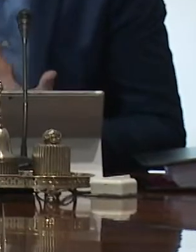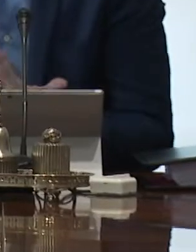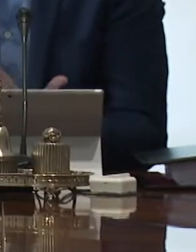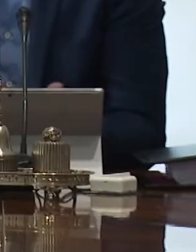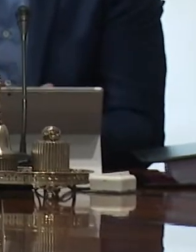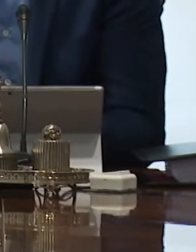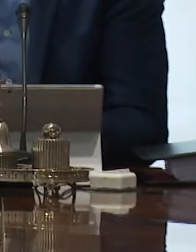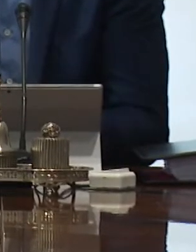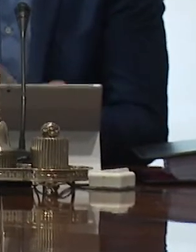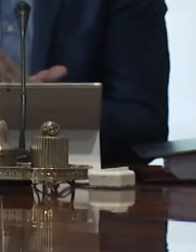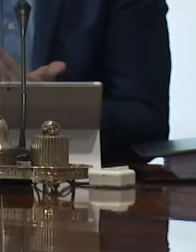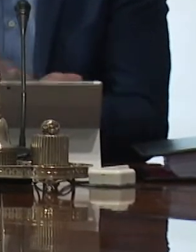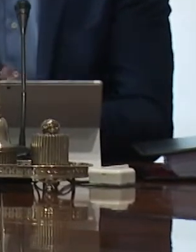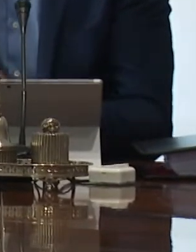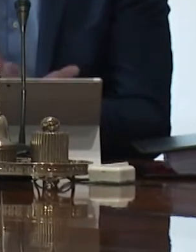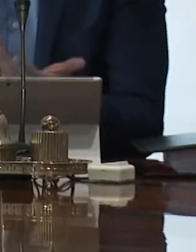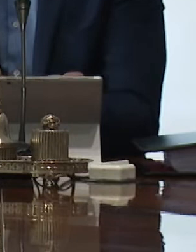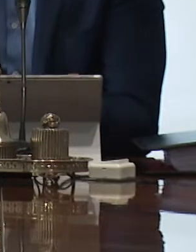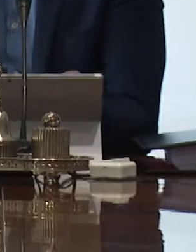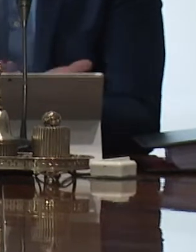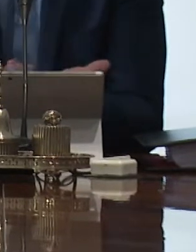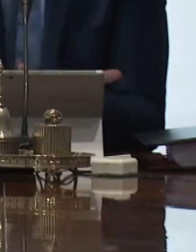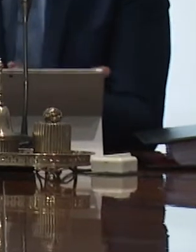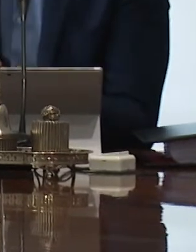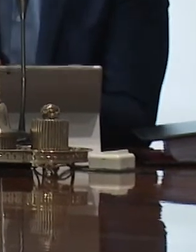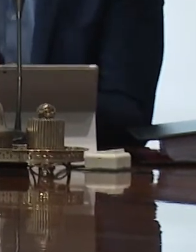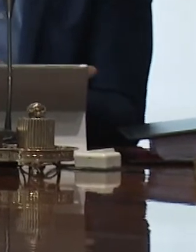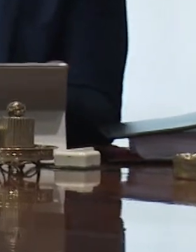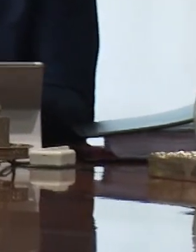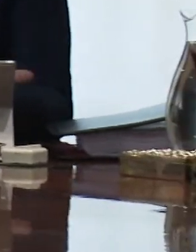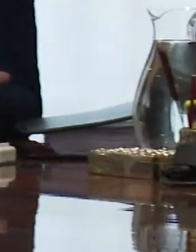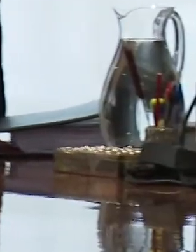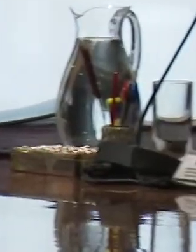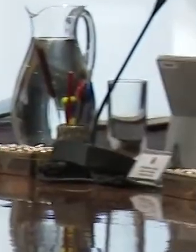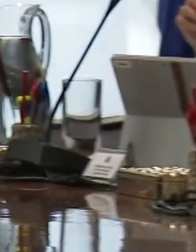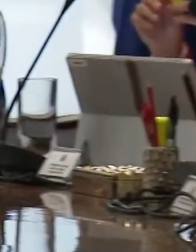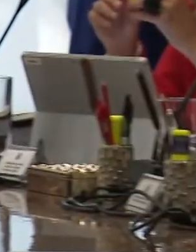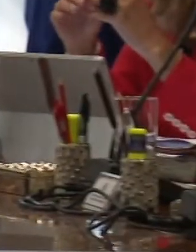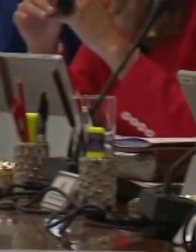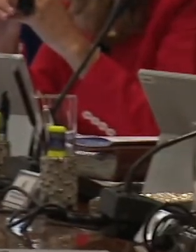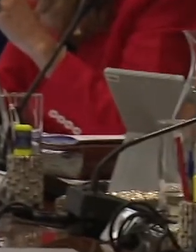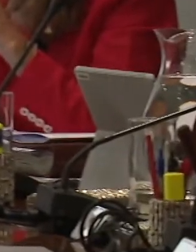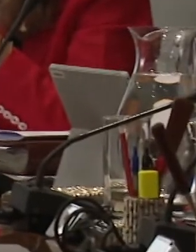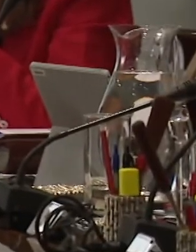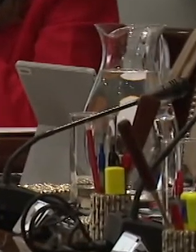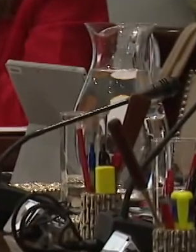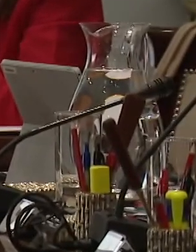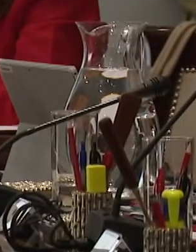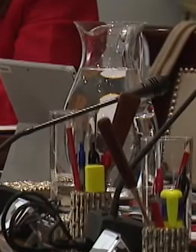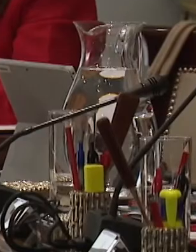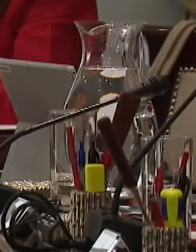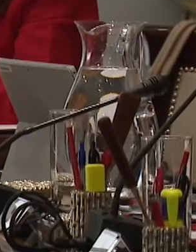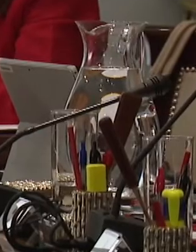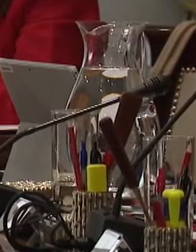y lucha contra plagas, 2,5 millones. O el POSEI, que tan importante es para los agricultores y ganaderos de